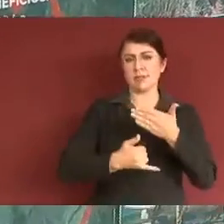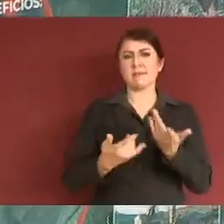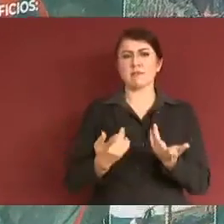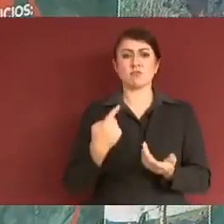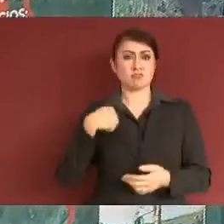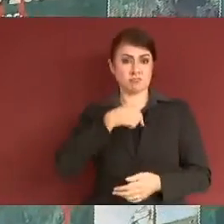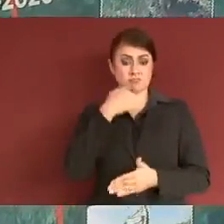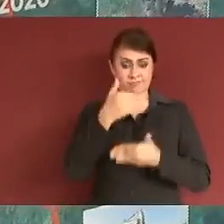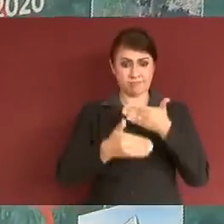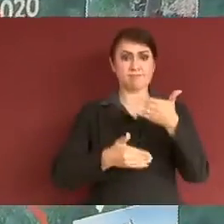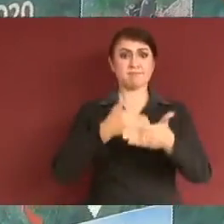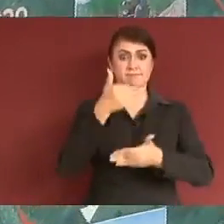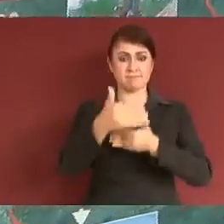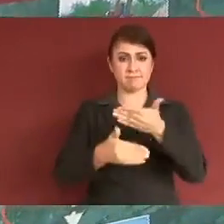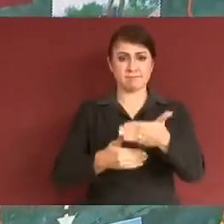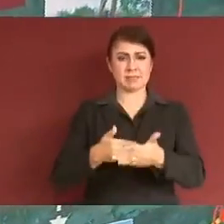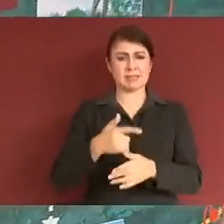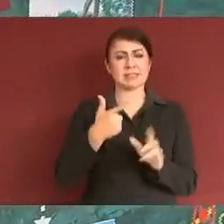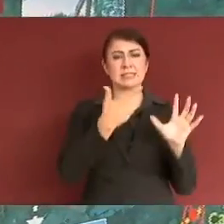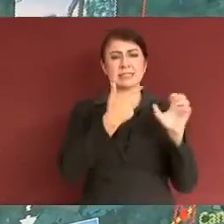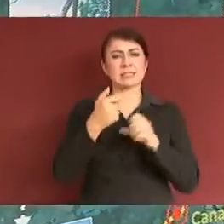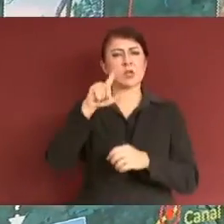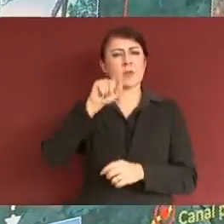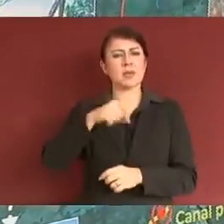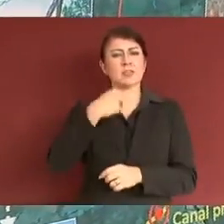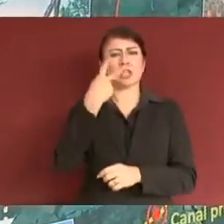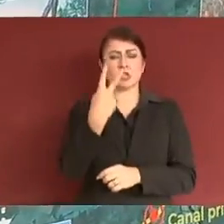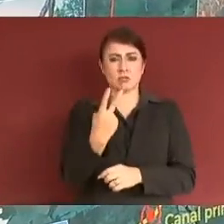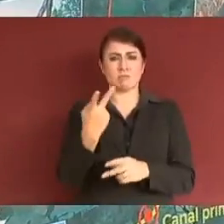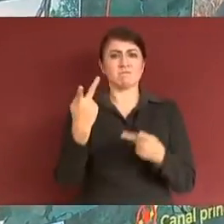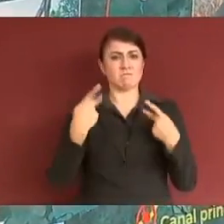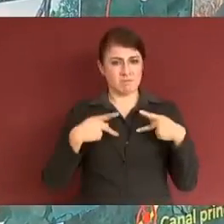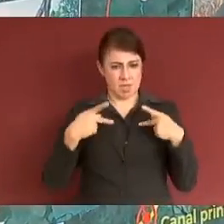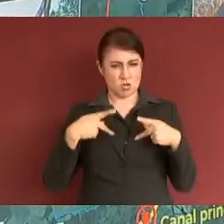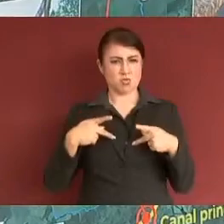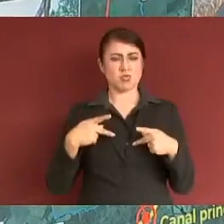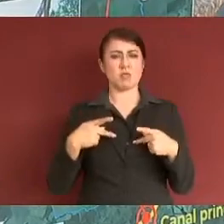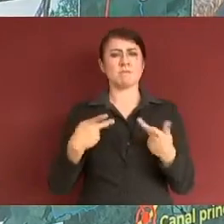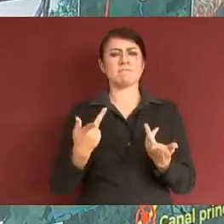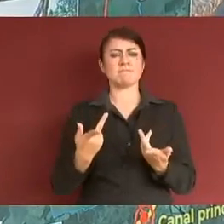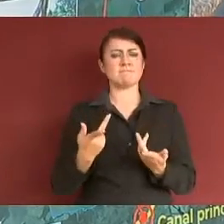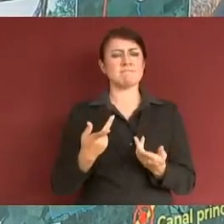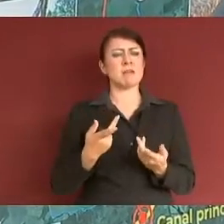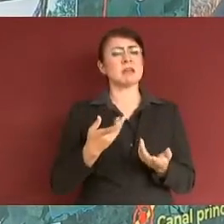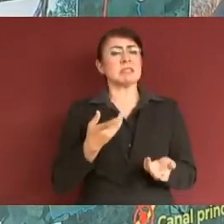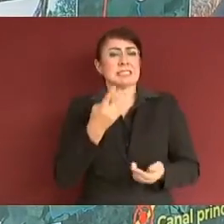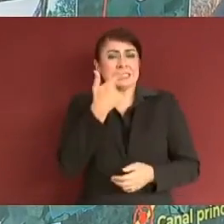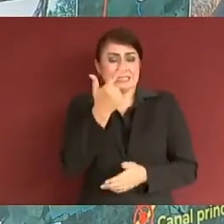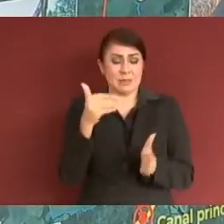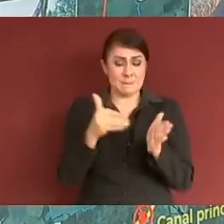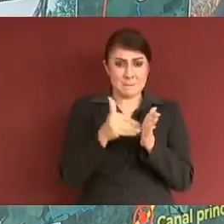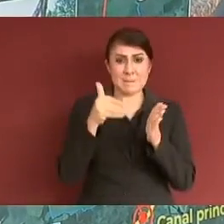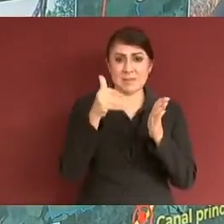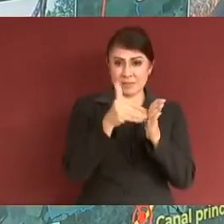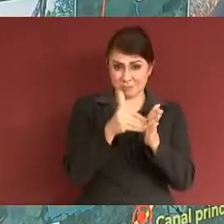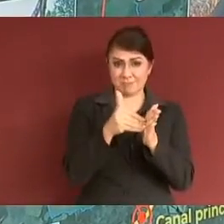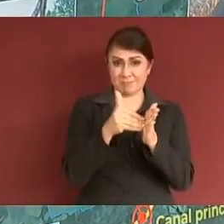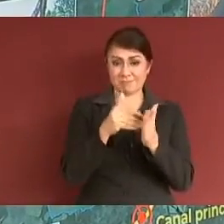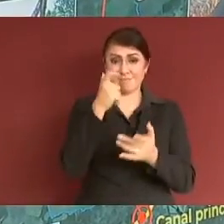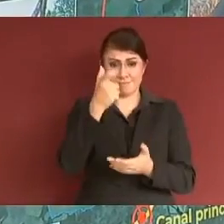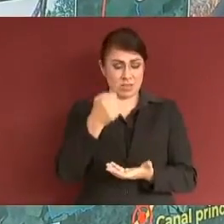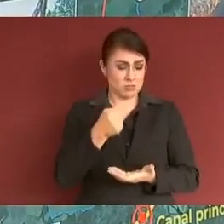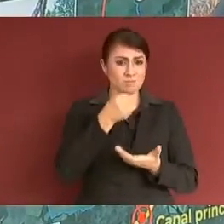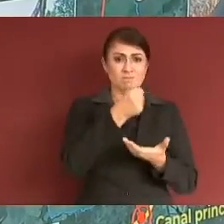avance. 722 productores, 2.137 millones de pesos. Y estamos en…